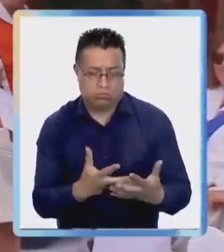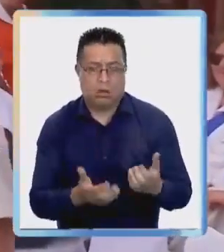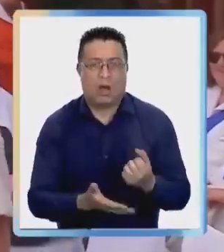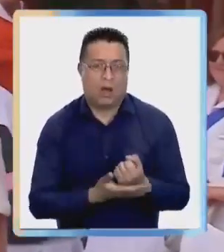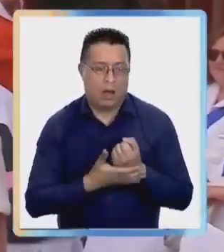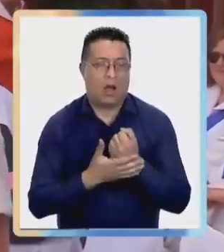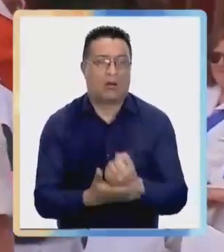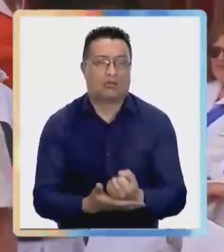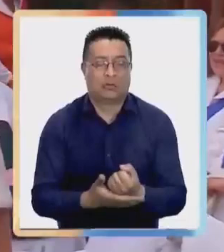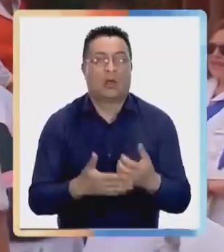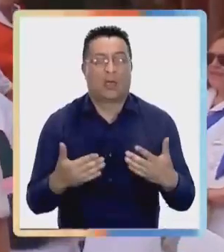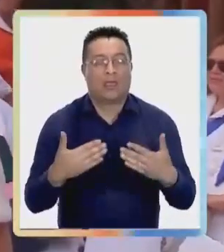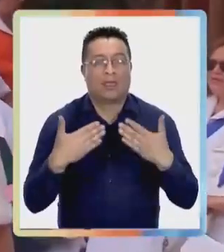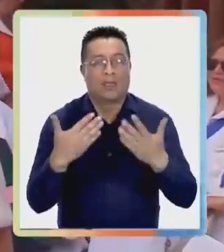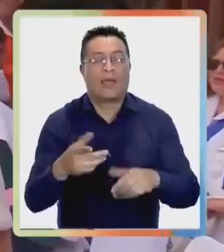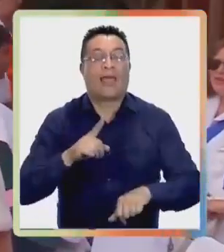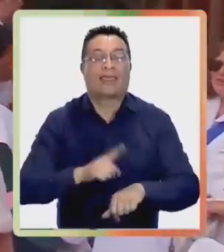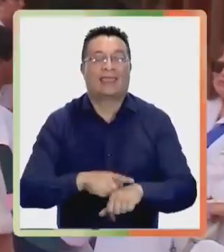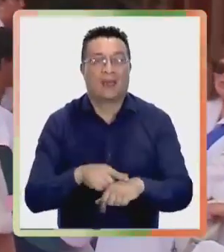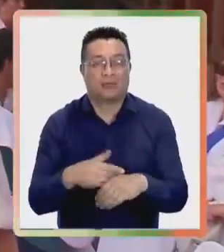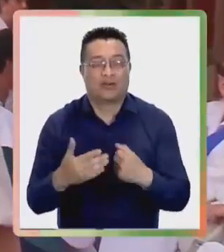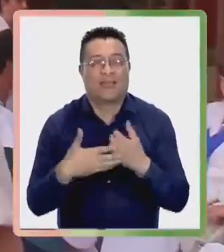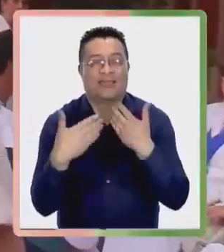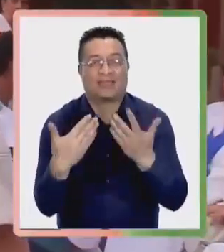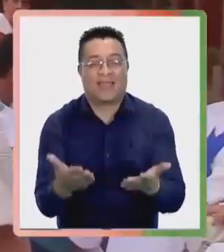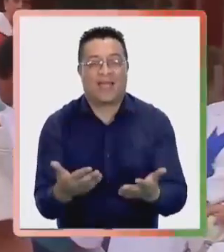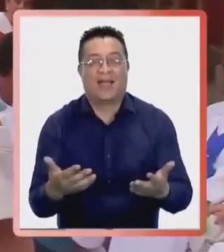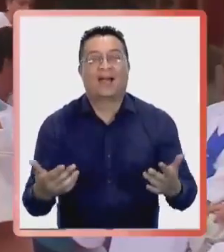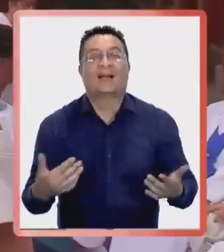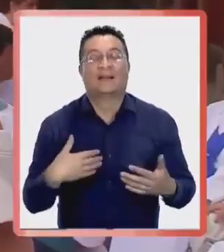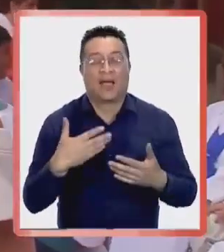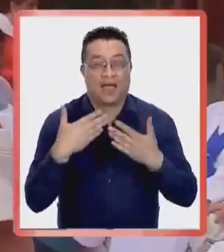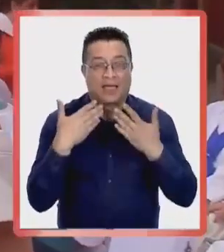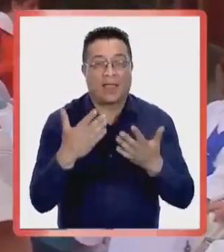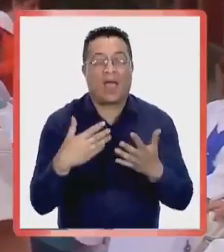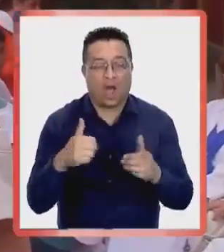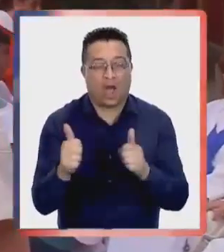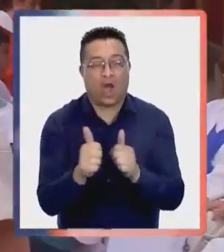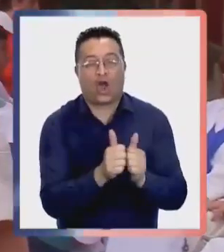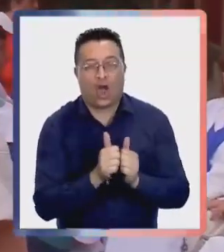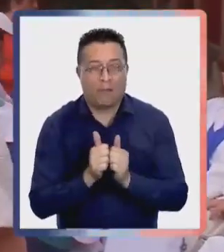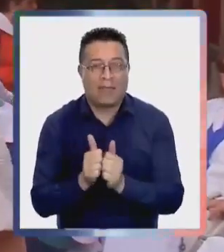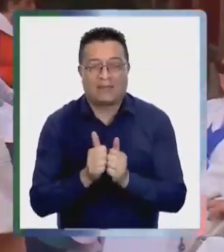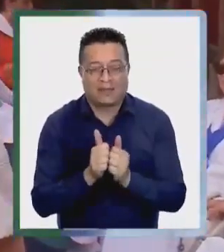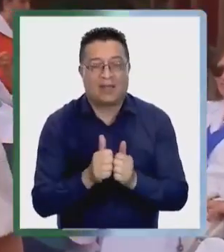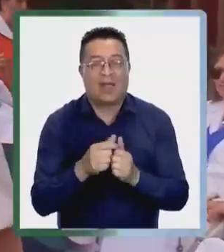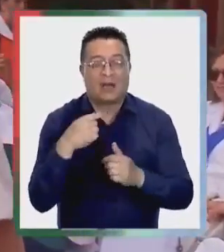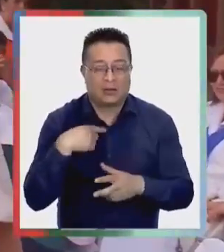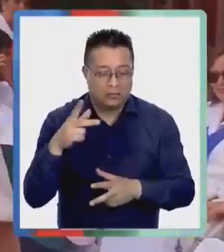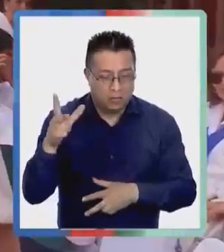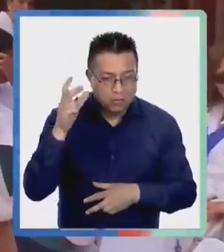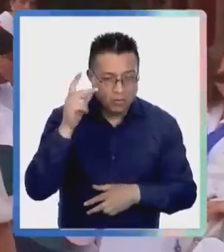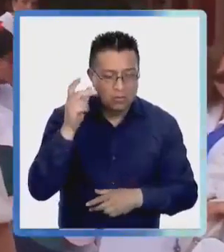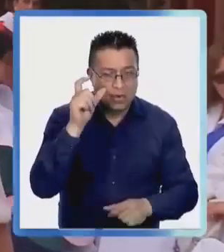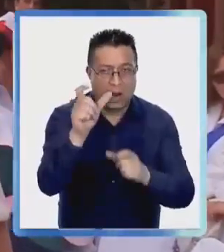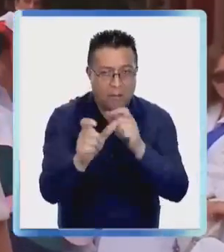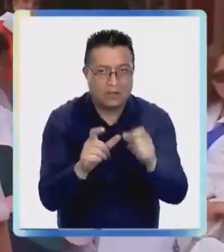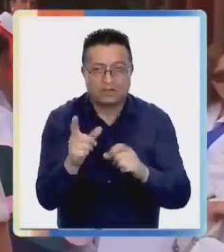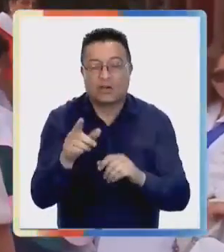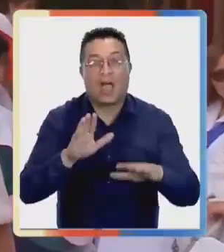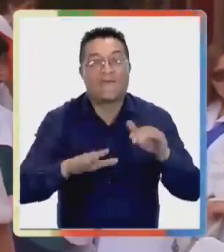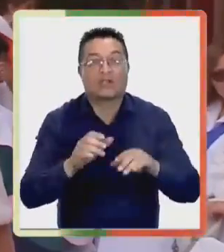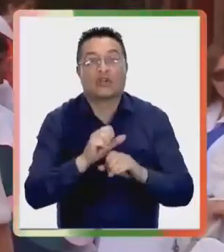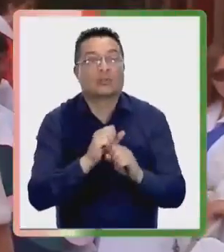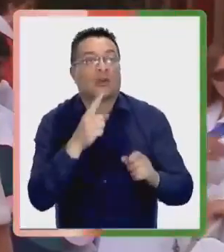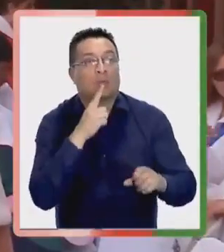vocación de servicio, entregando tiempo, entregando una compañía, un oído para personas que a veces no